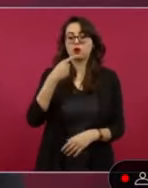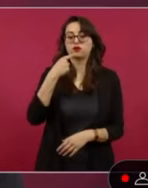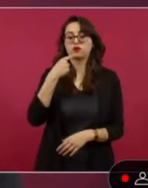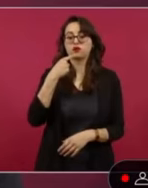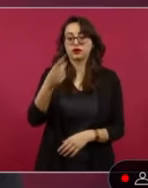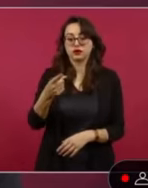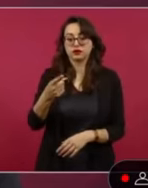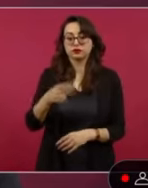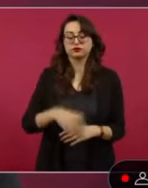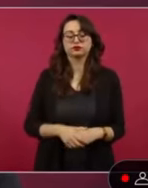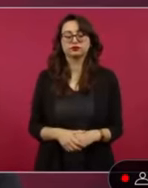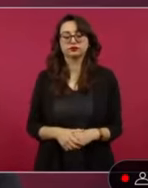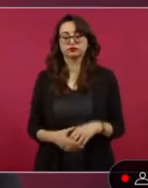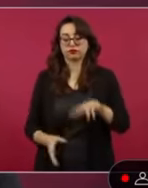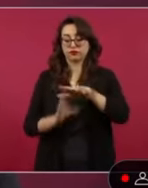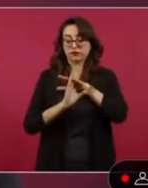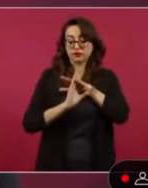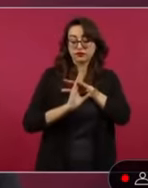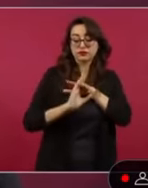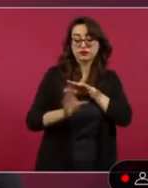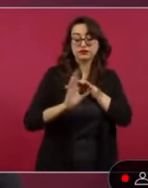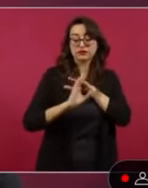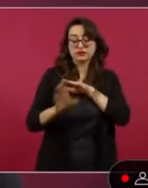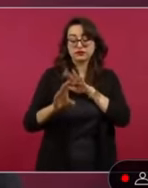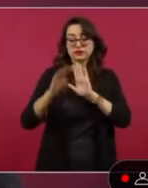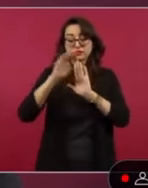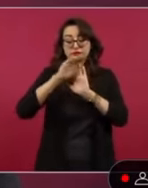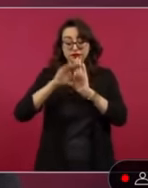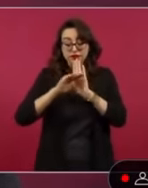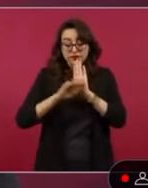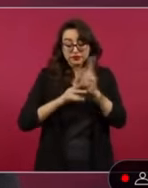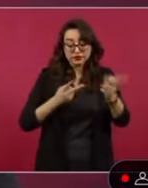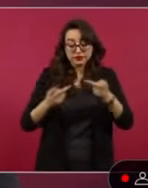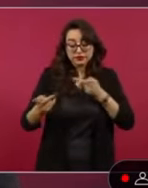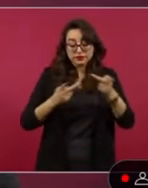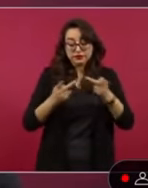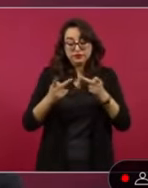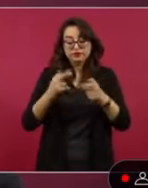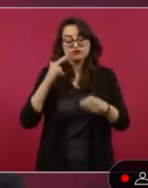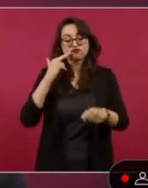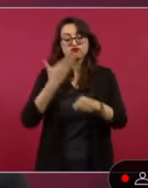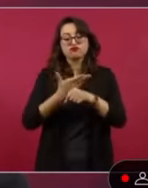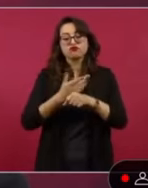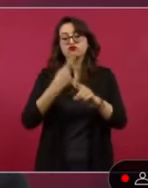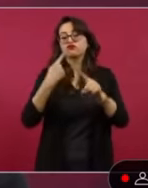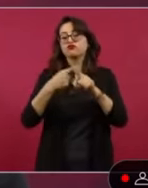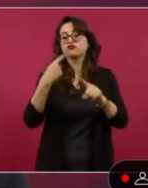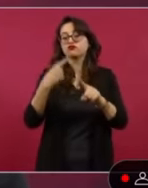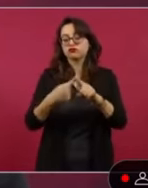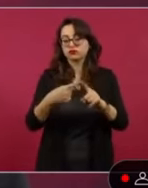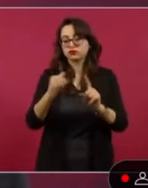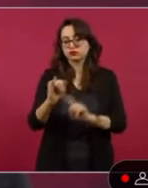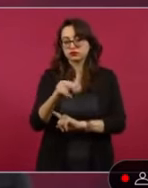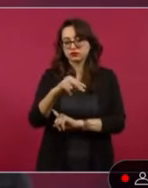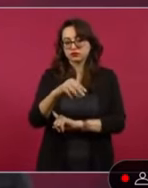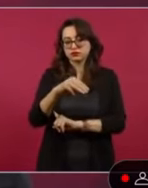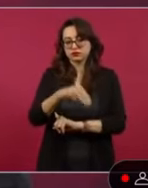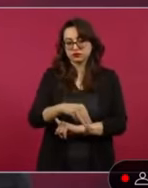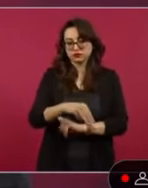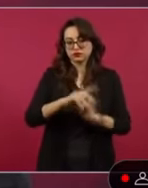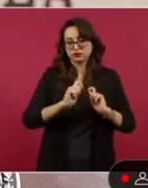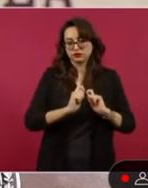operativo de la política pública migratoria corresponde al Instituto Nacional de Migración.